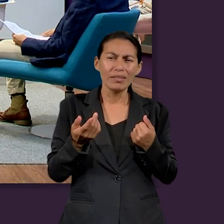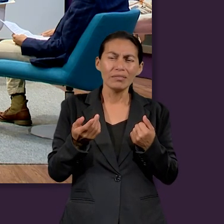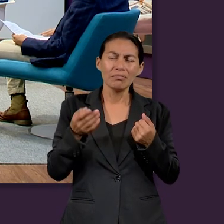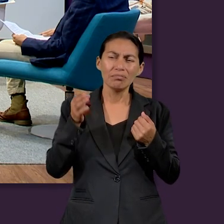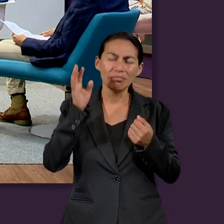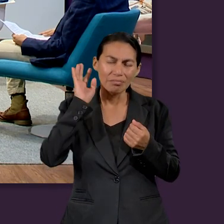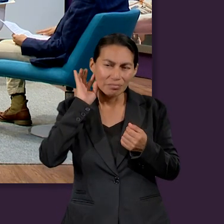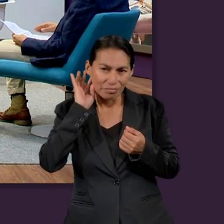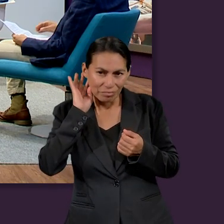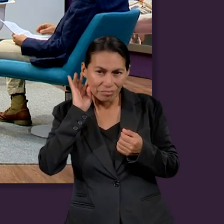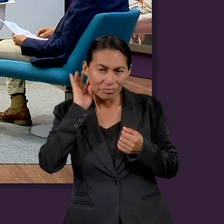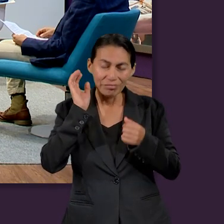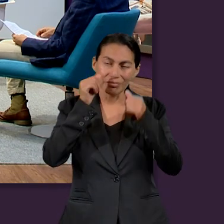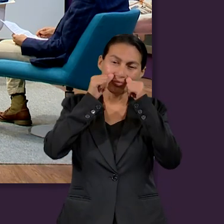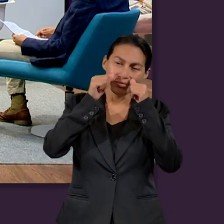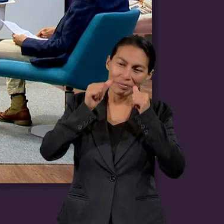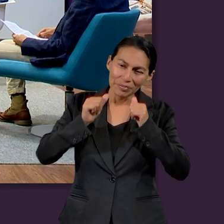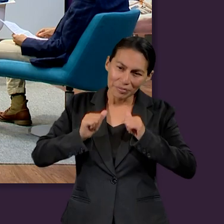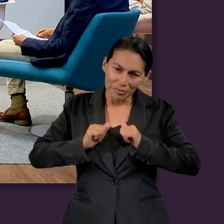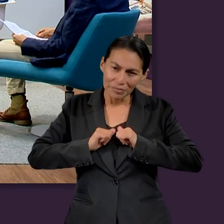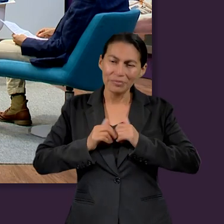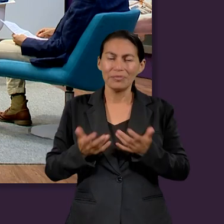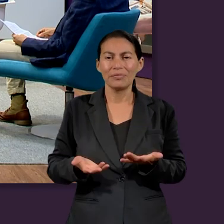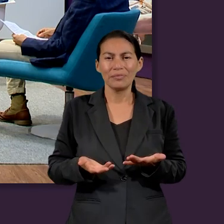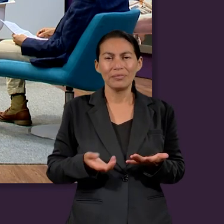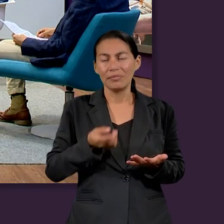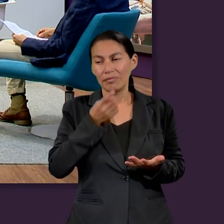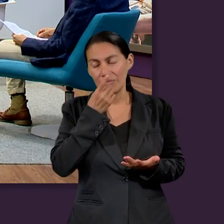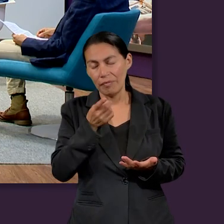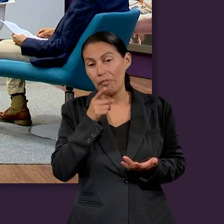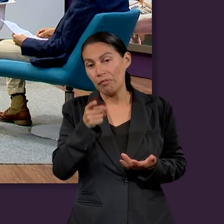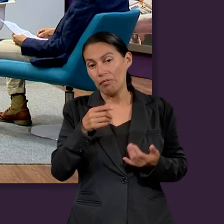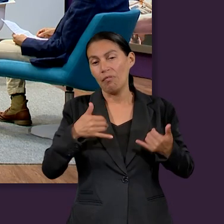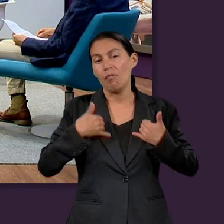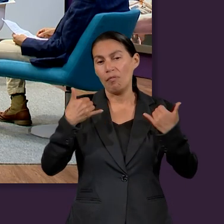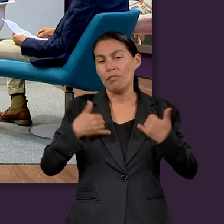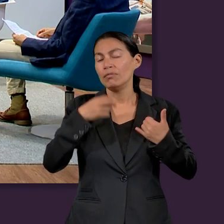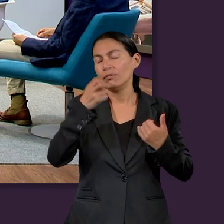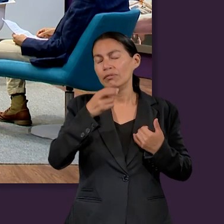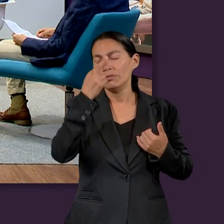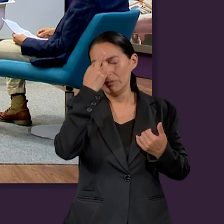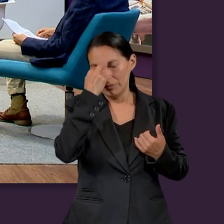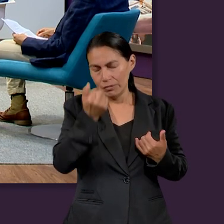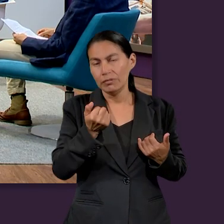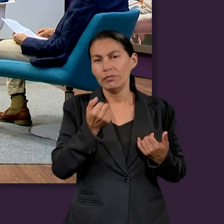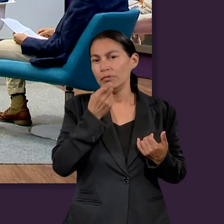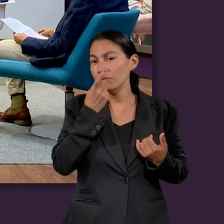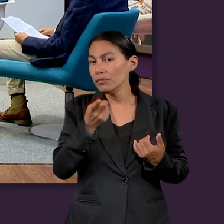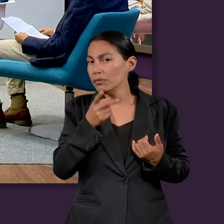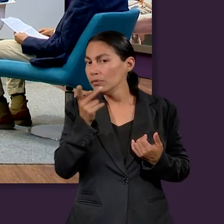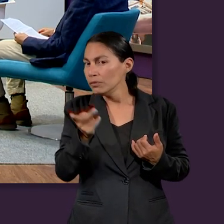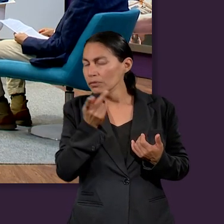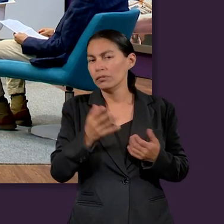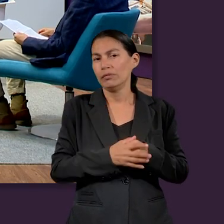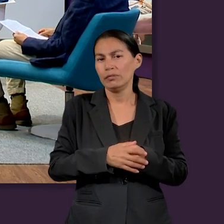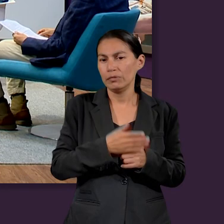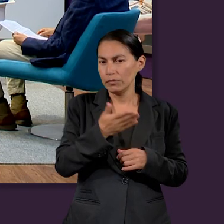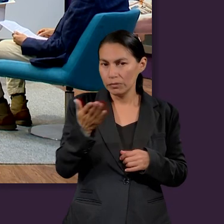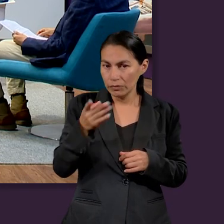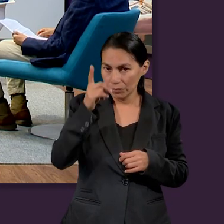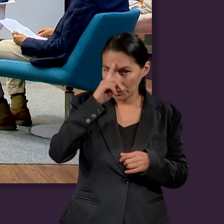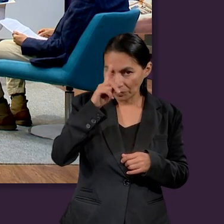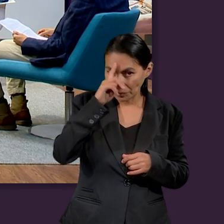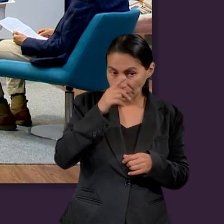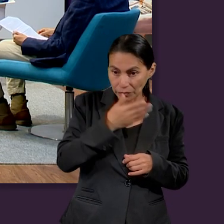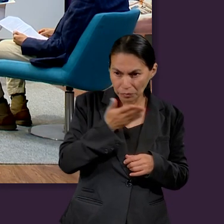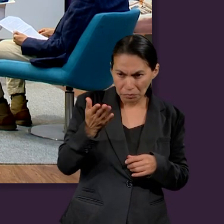escuchar y decir, bueno, estos jóvenes tienen razón con lo que están preguntando. ¿Qué consejo